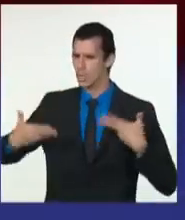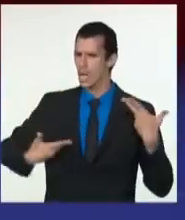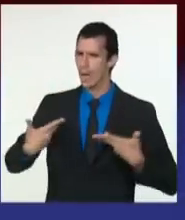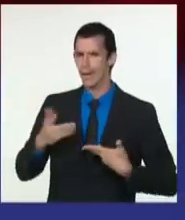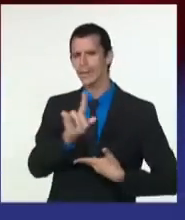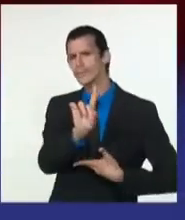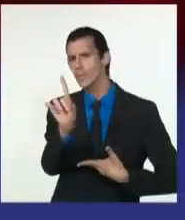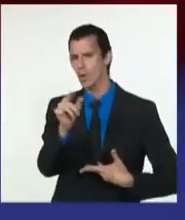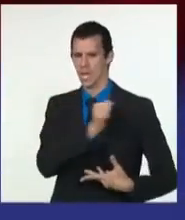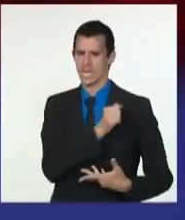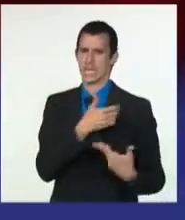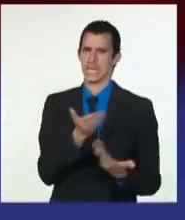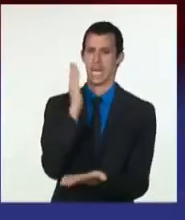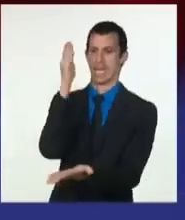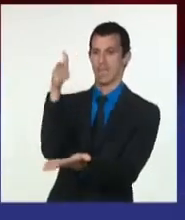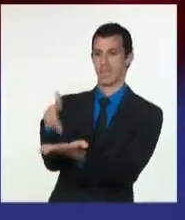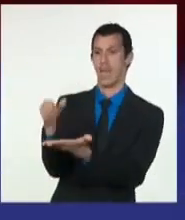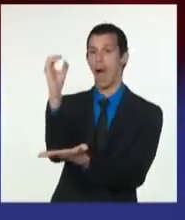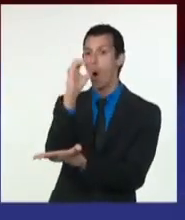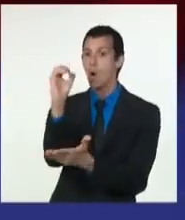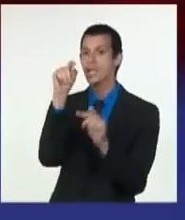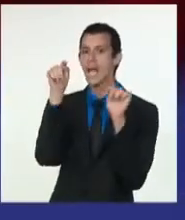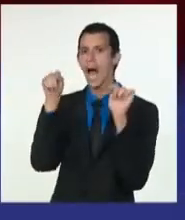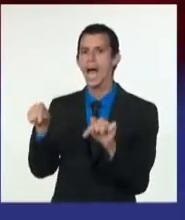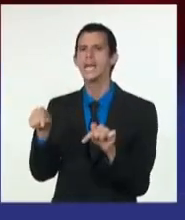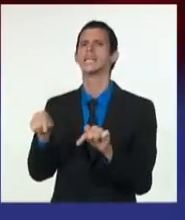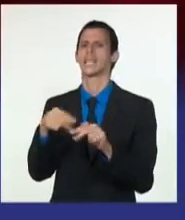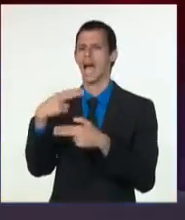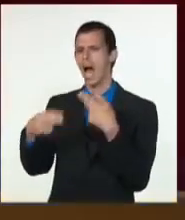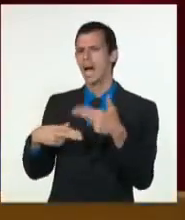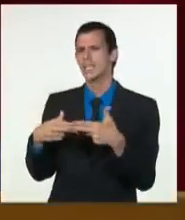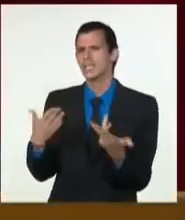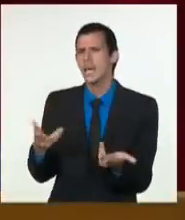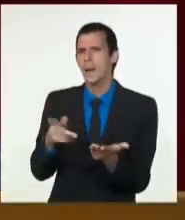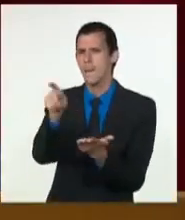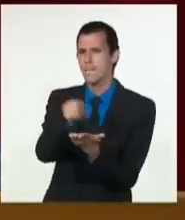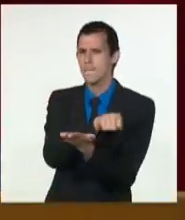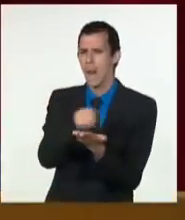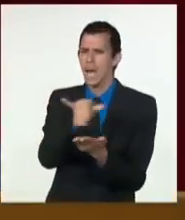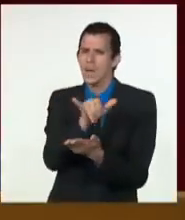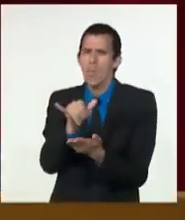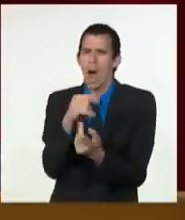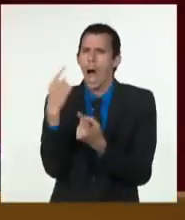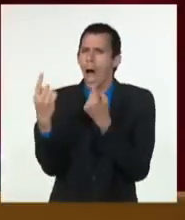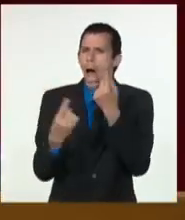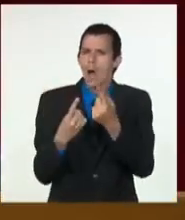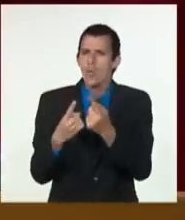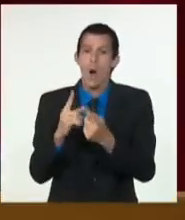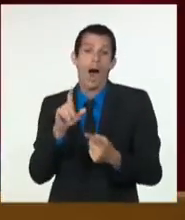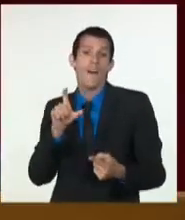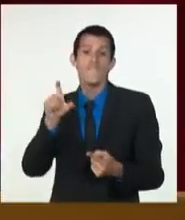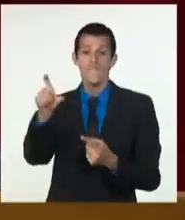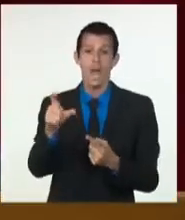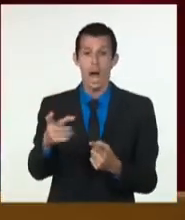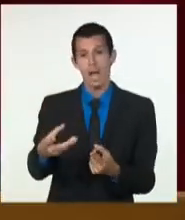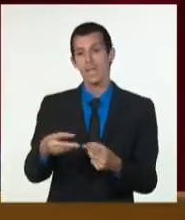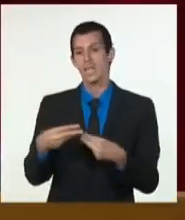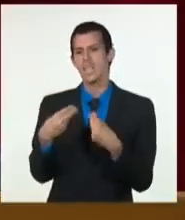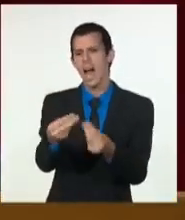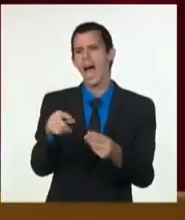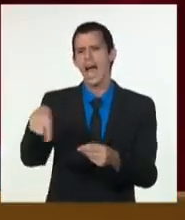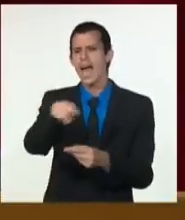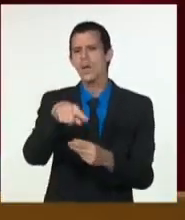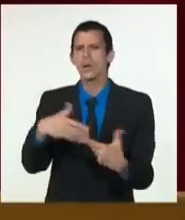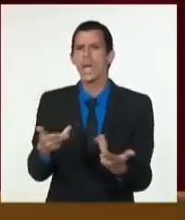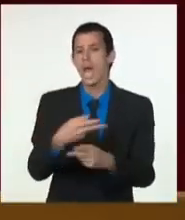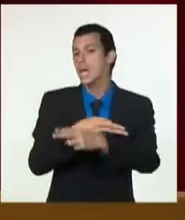héroes, sin ellos mismos saberlos, iban a entrar en la historia. Dos de aquellos muchachos nos